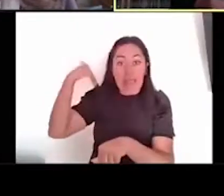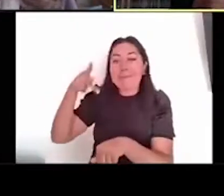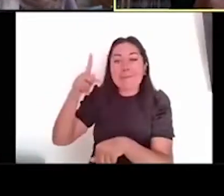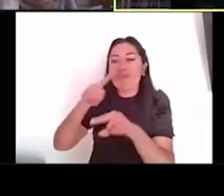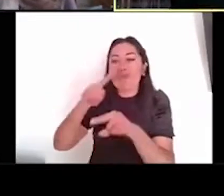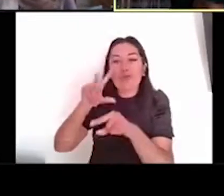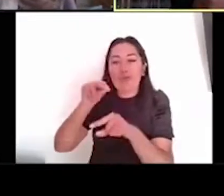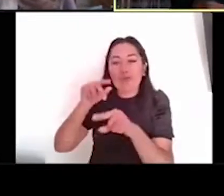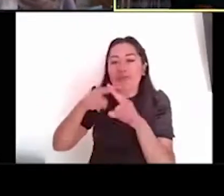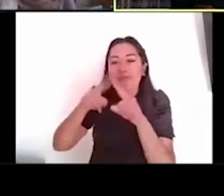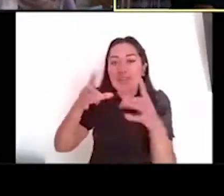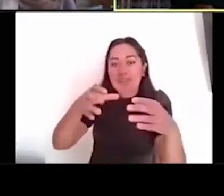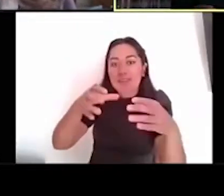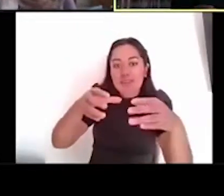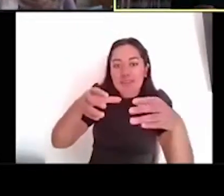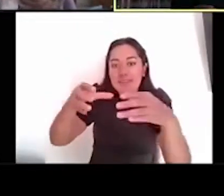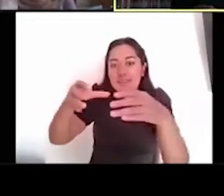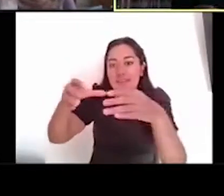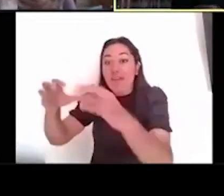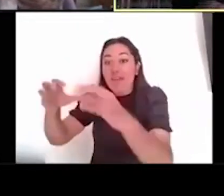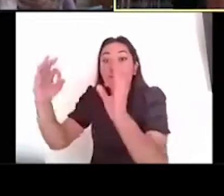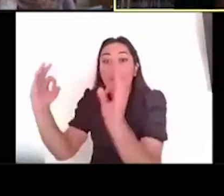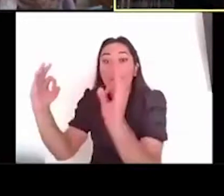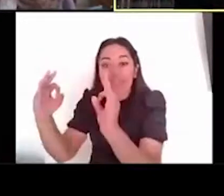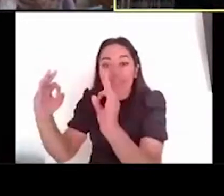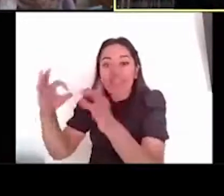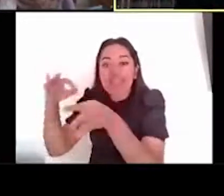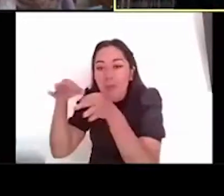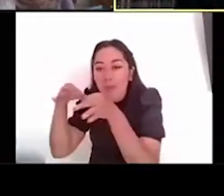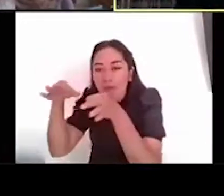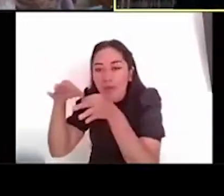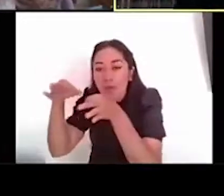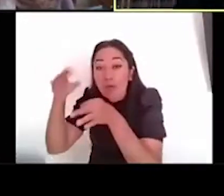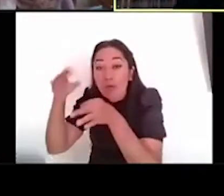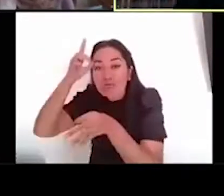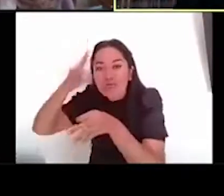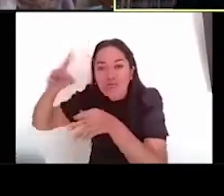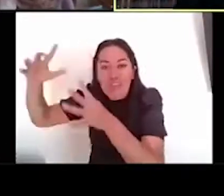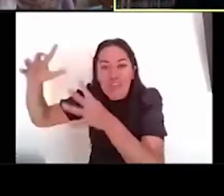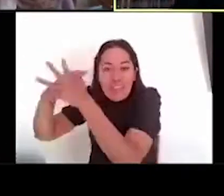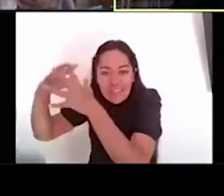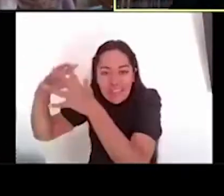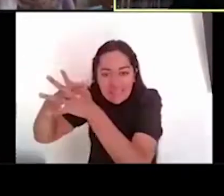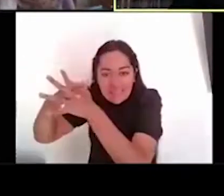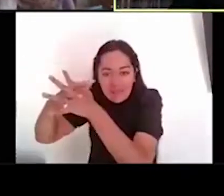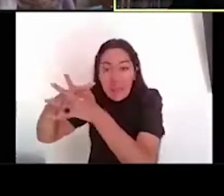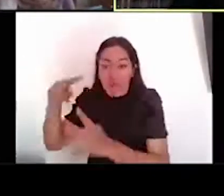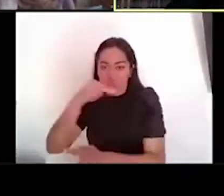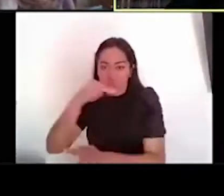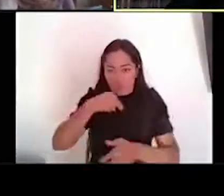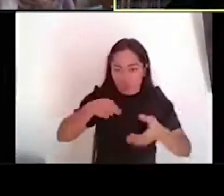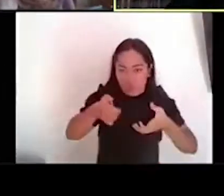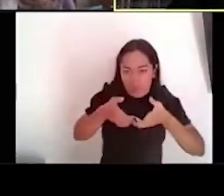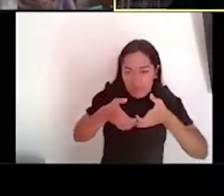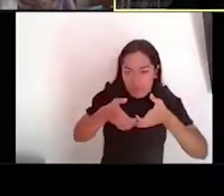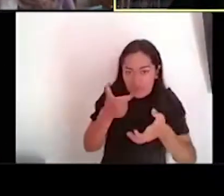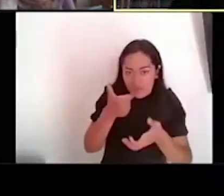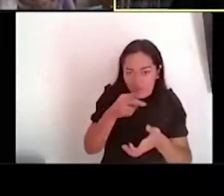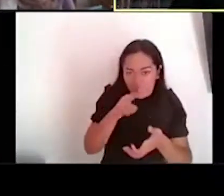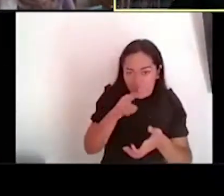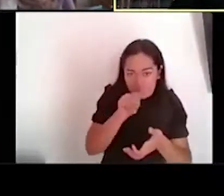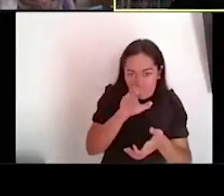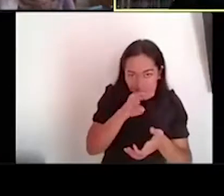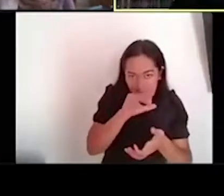frente al adoratorio del dios de la guerra. O sea, que si nos paramos al centro de la calle de Guatemala, y si vemos hacia, hacia,